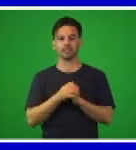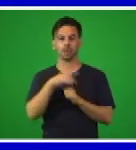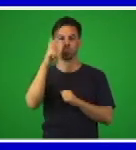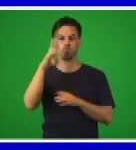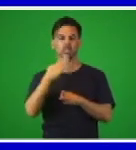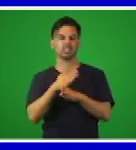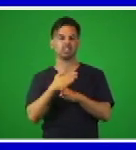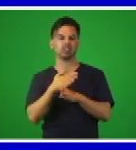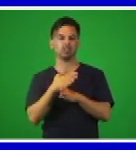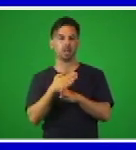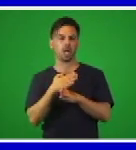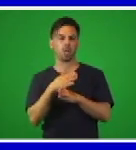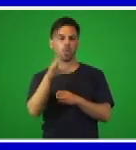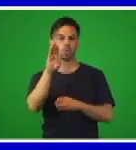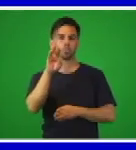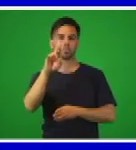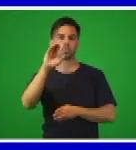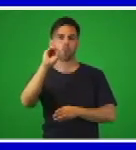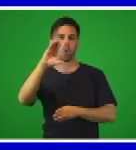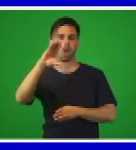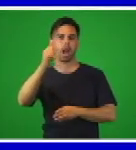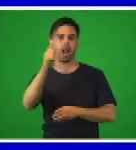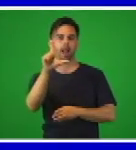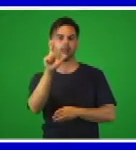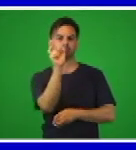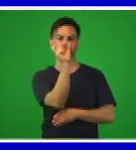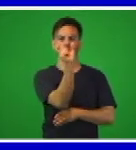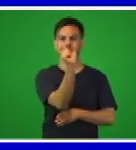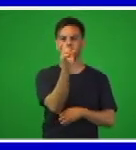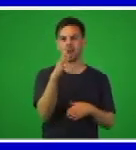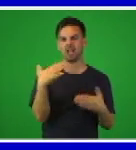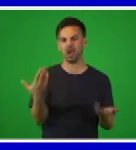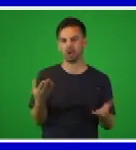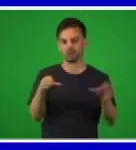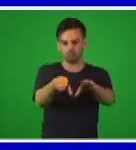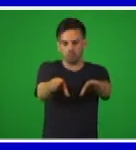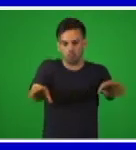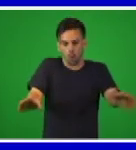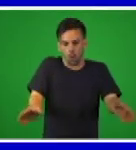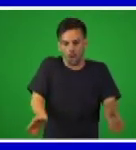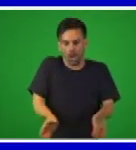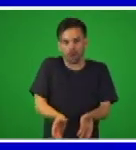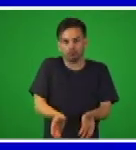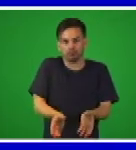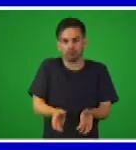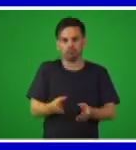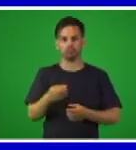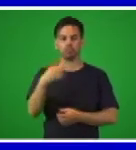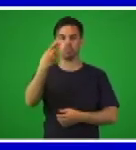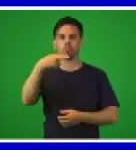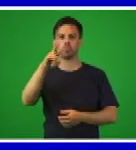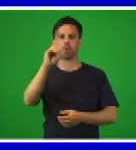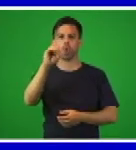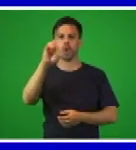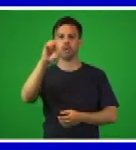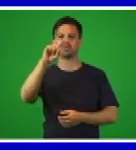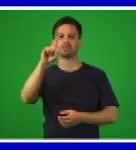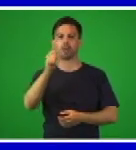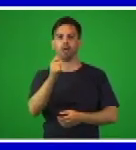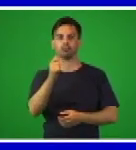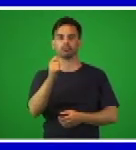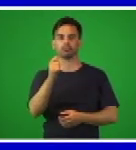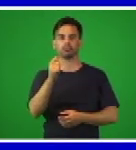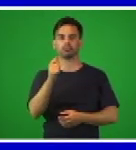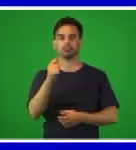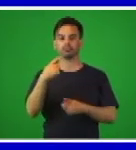brocal, porque se refiere al brocal del pozo, proeza, guiñarle. A ver, me hacen